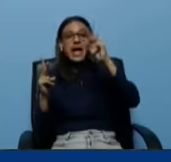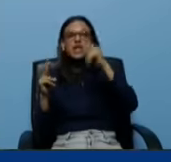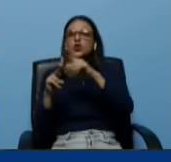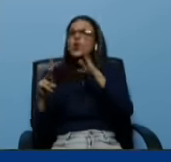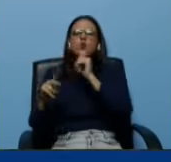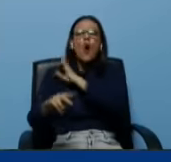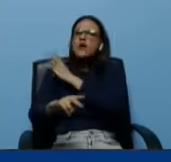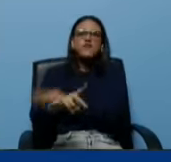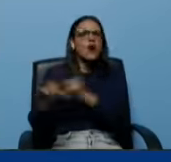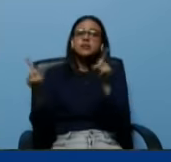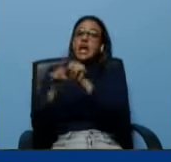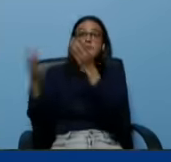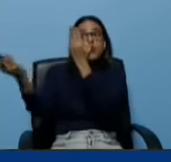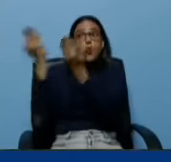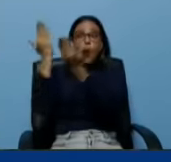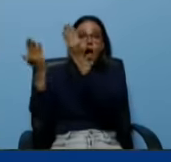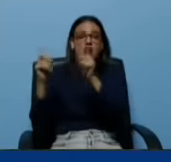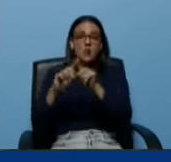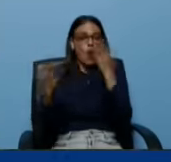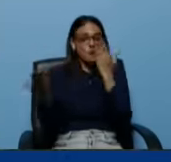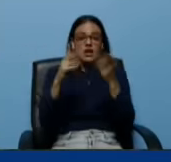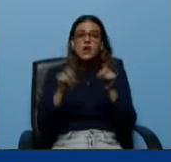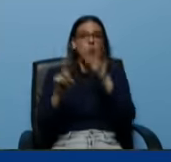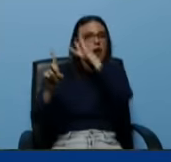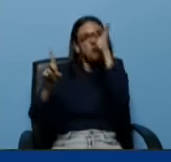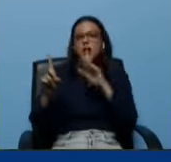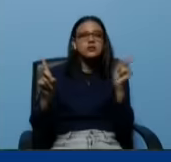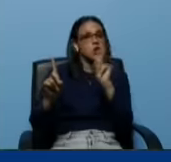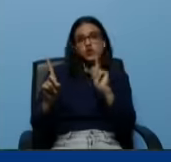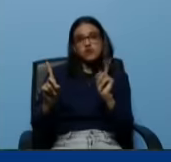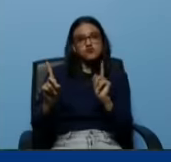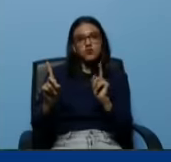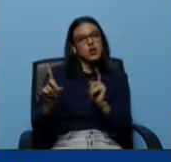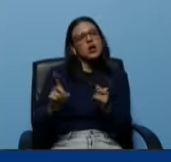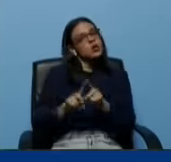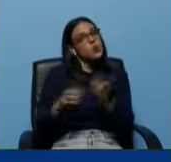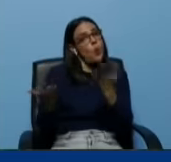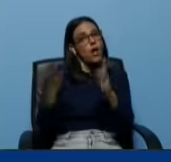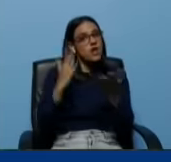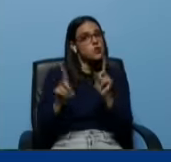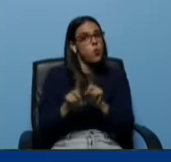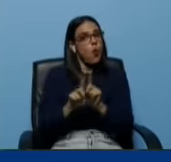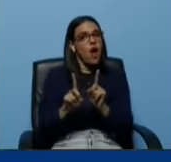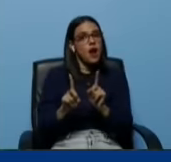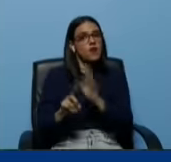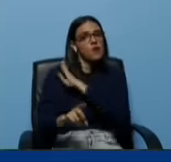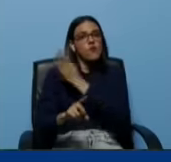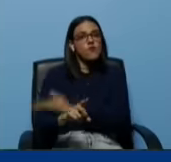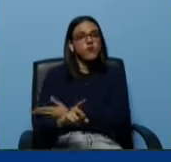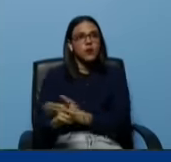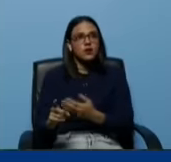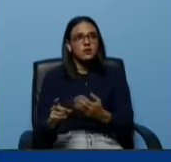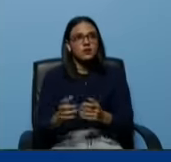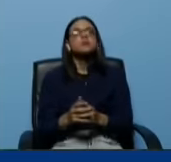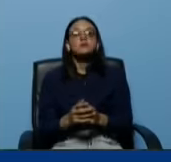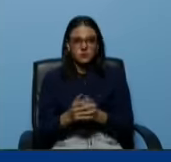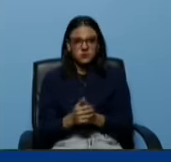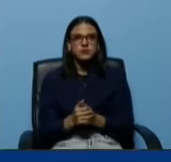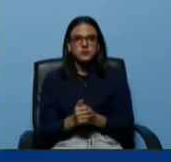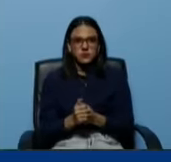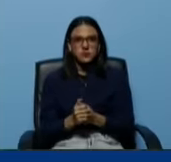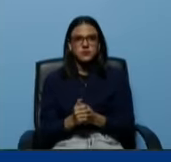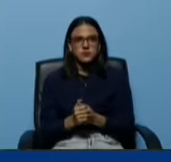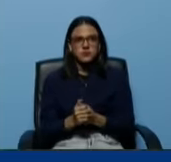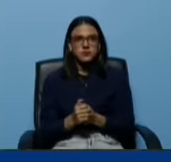tiene lógicamente Brasil. Brasil es el